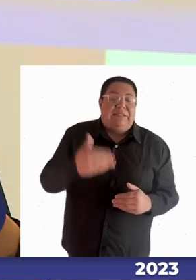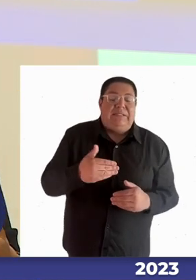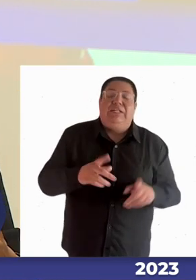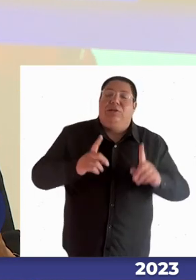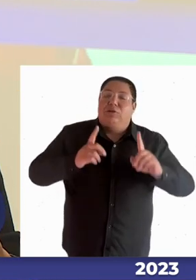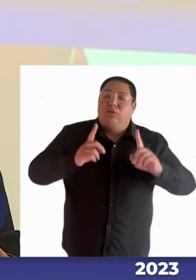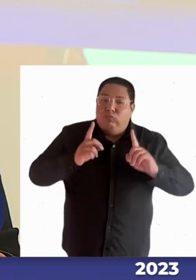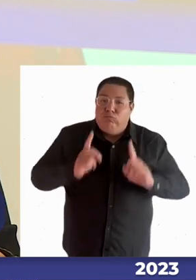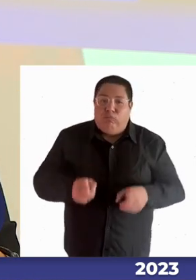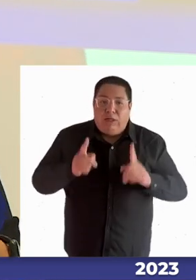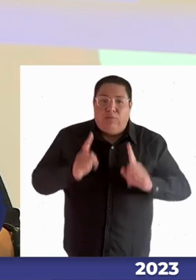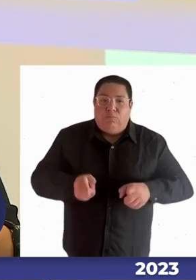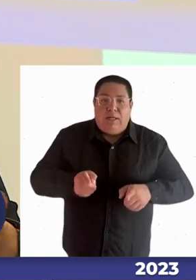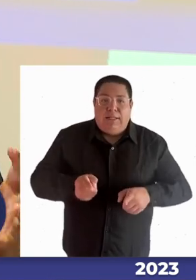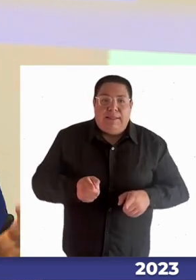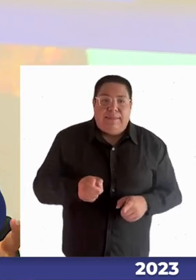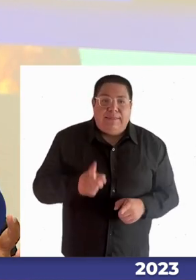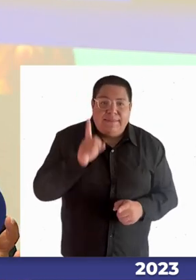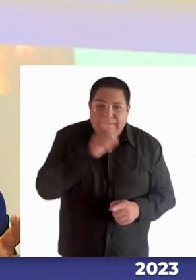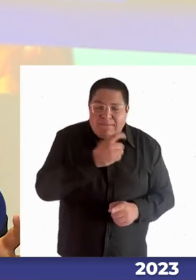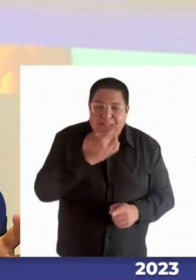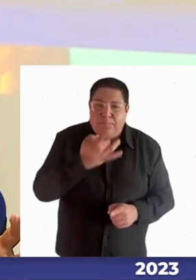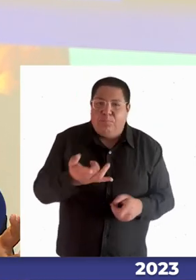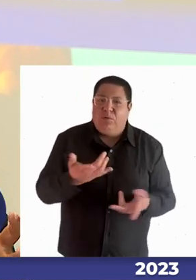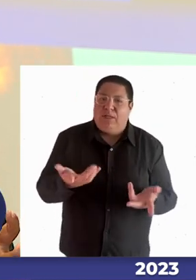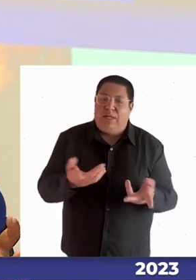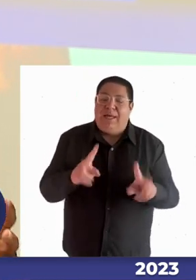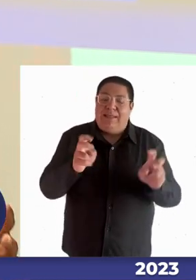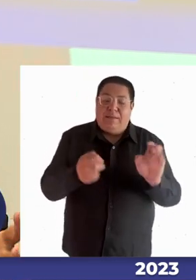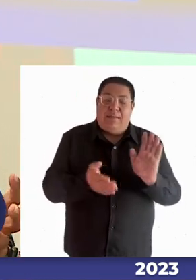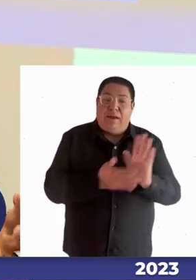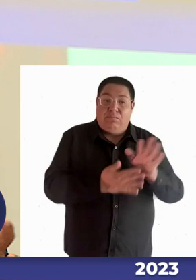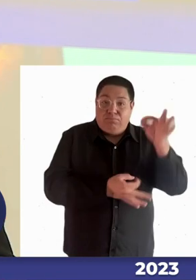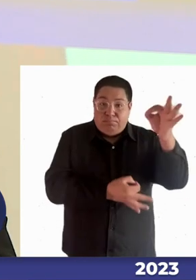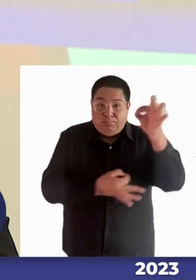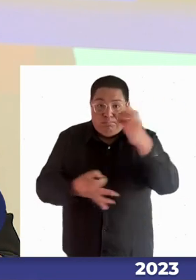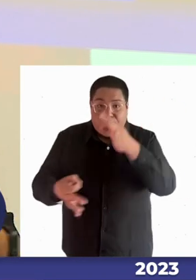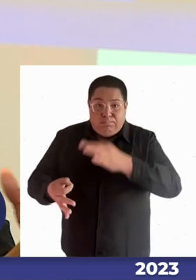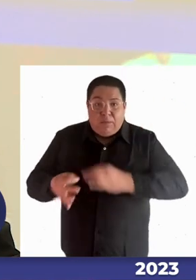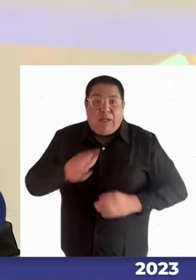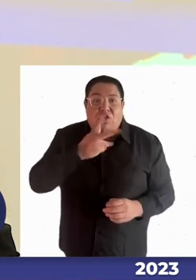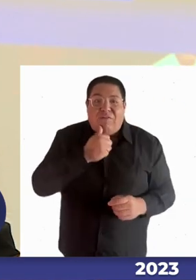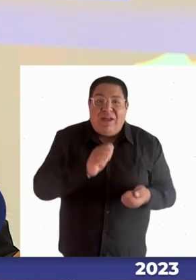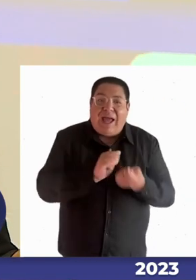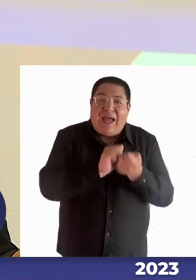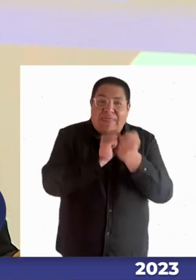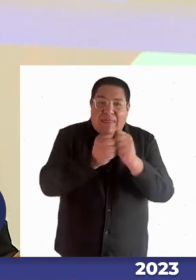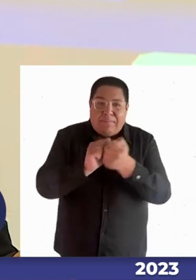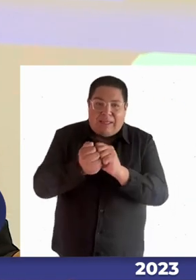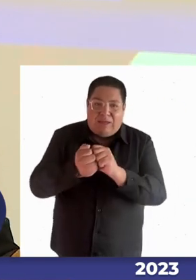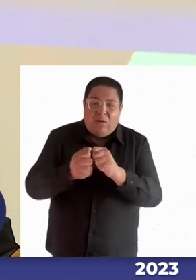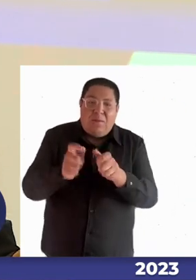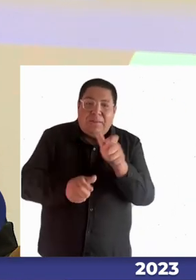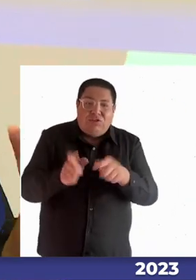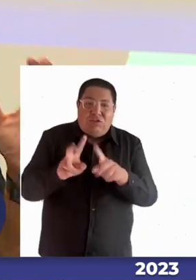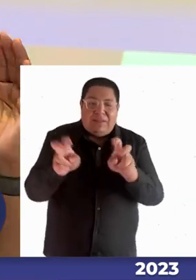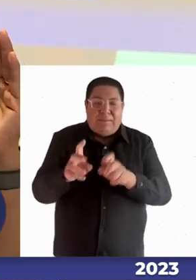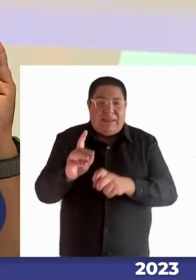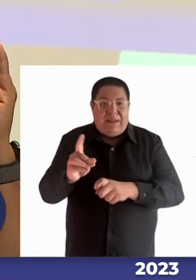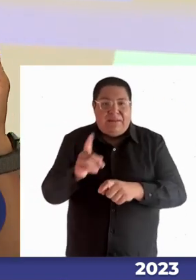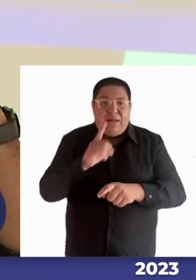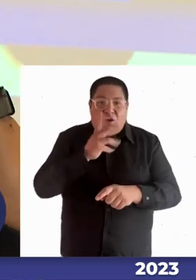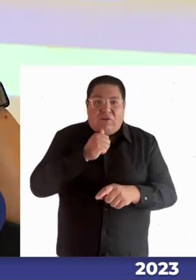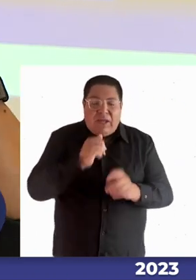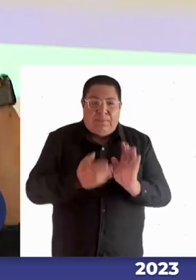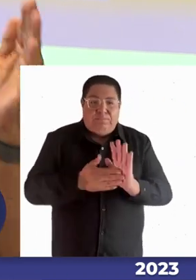complejo porque los instrumentos finalmente no estaban adaptados a toda la diversidad de discapacidad. Entonces, cuando